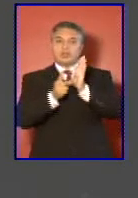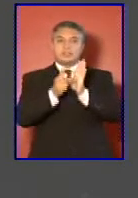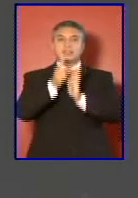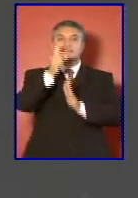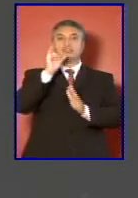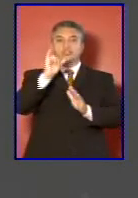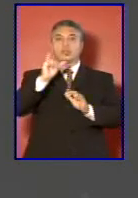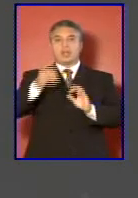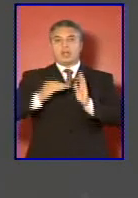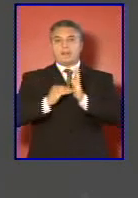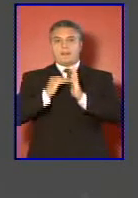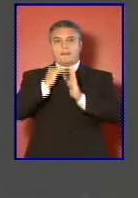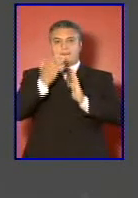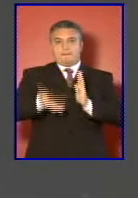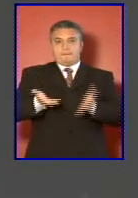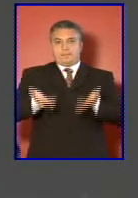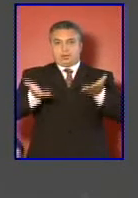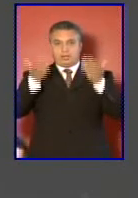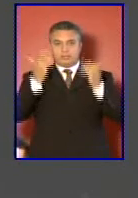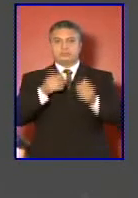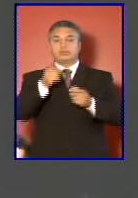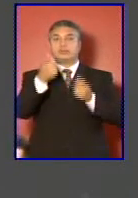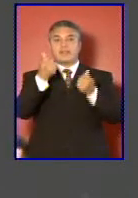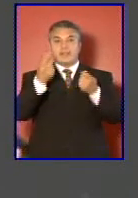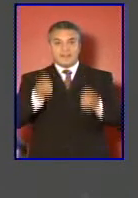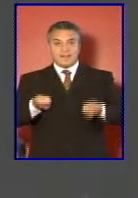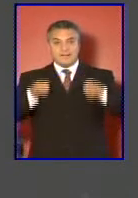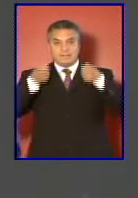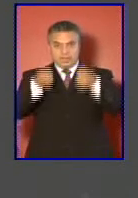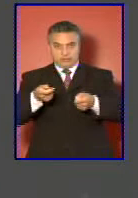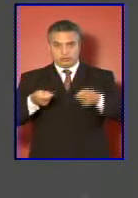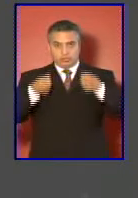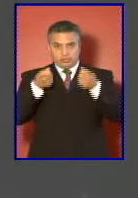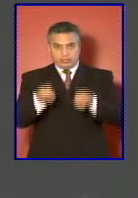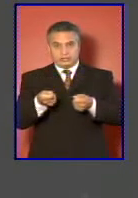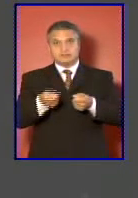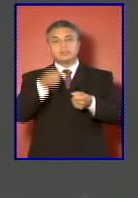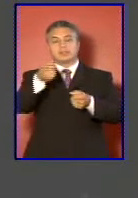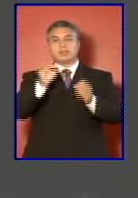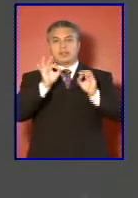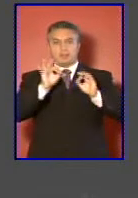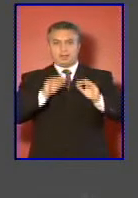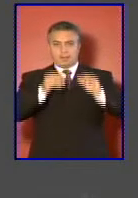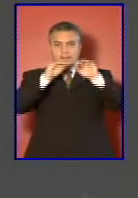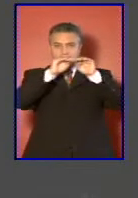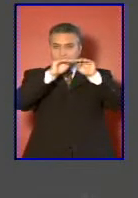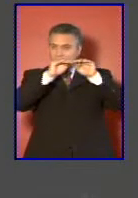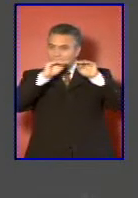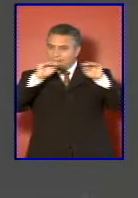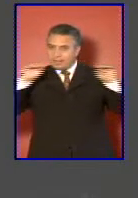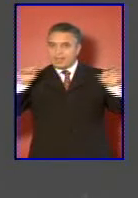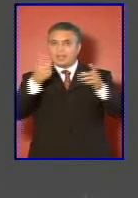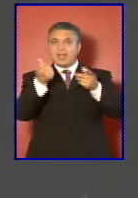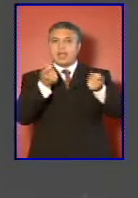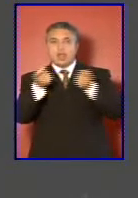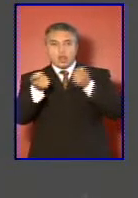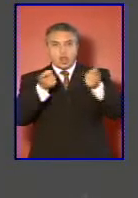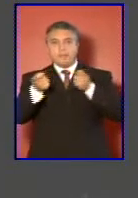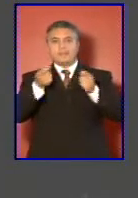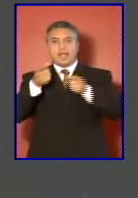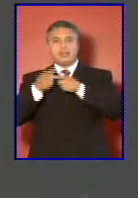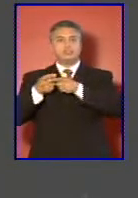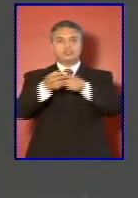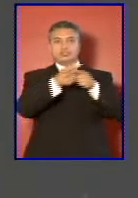progreso. Las inversiones, la estabilidad económica, social de un